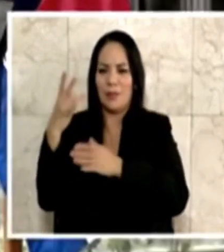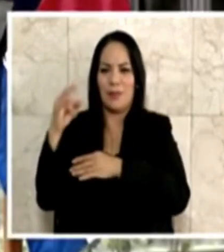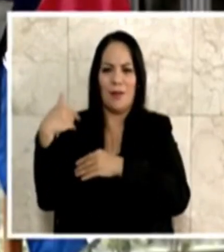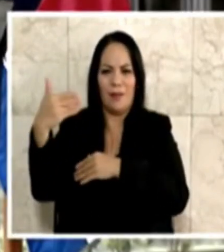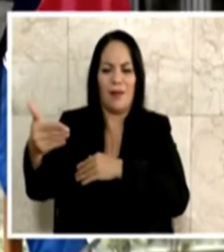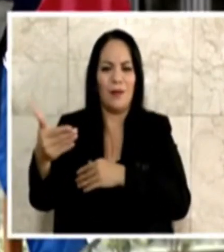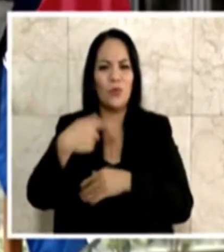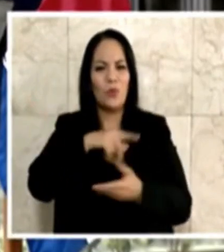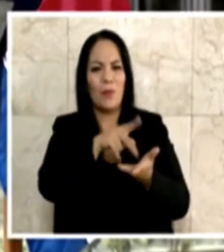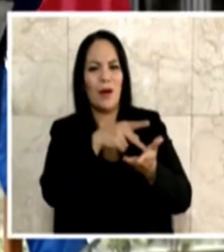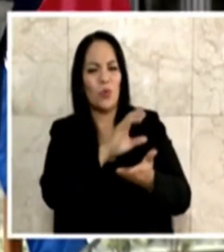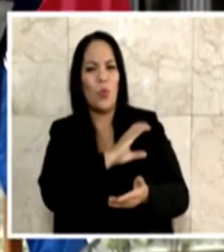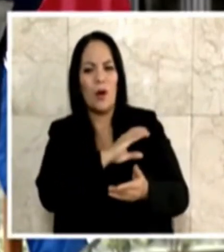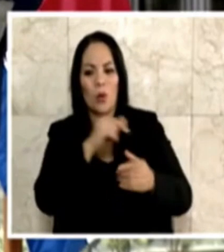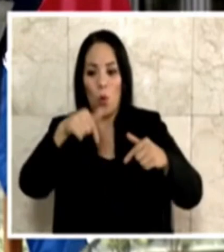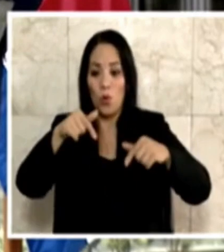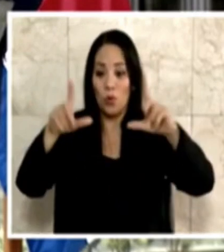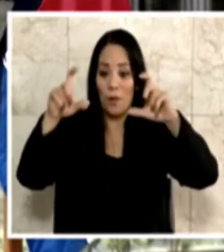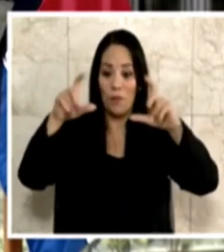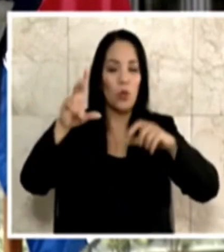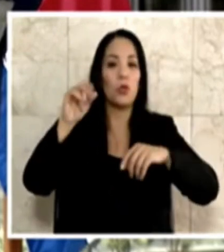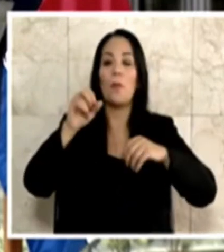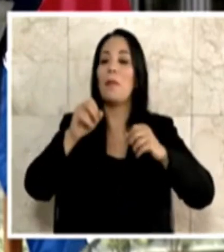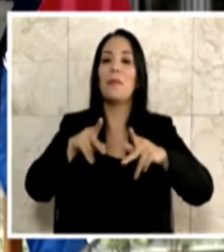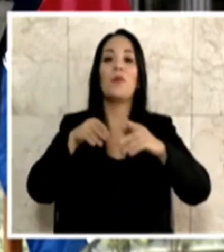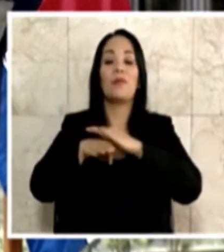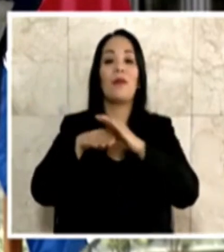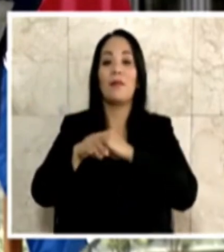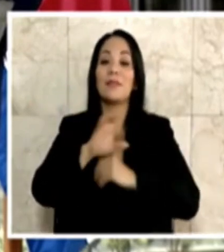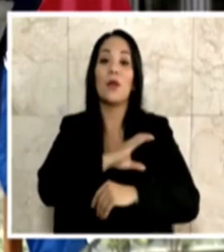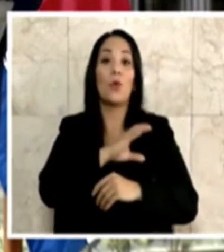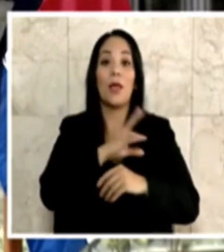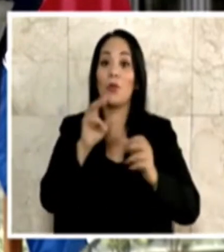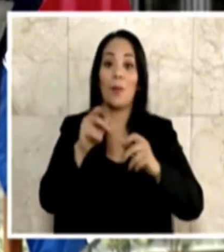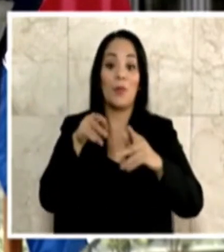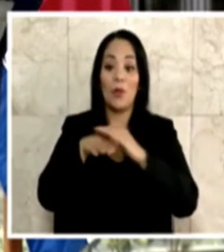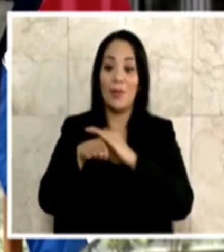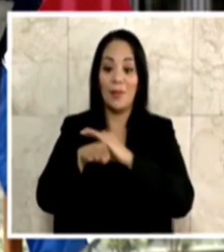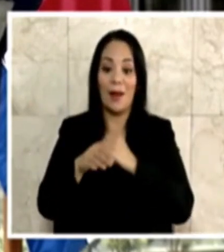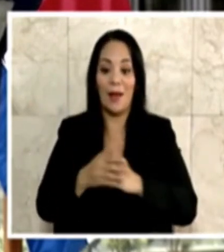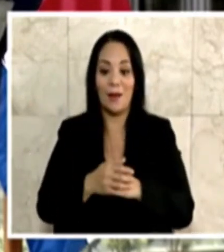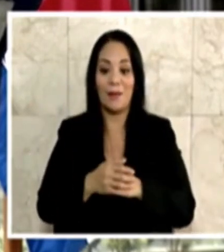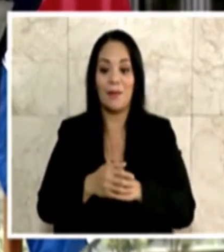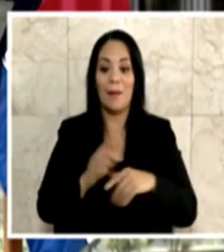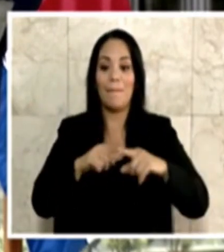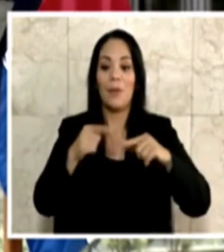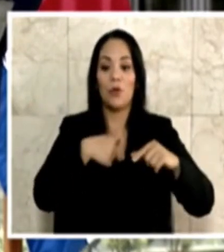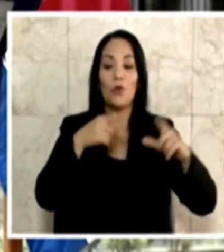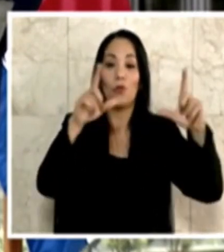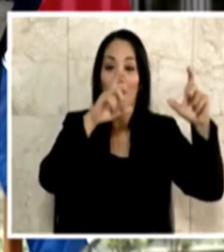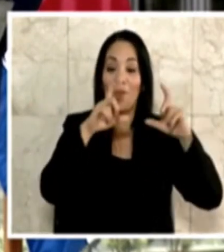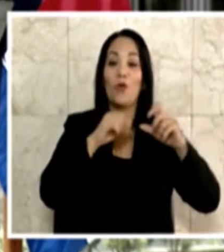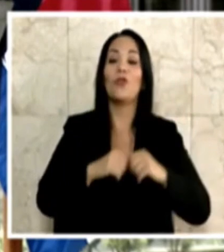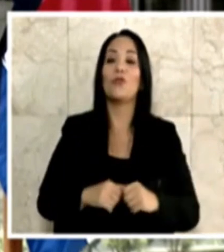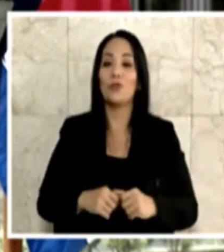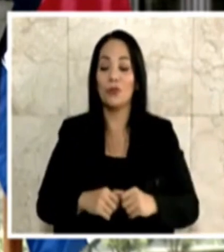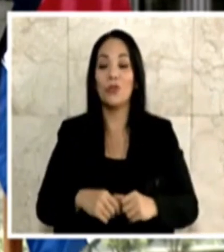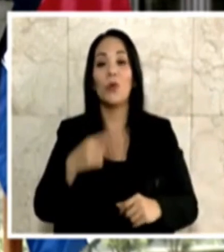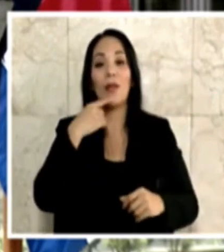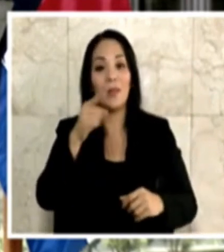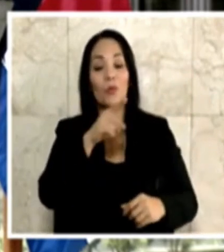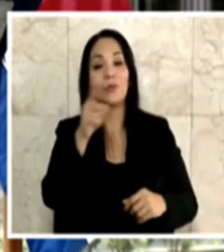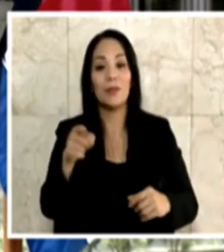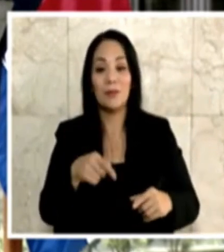guarda. Ahí tomé fotos hoy, no me dejaron entrar porque la seguridad no me dejó entrar, pero tomé fotos y vea de corazón